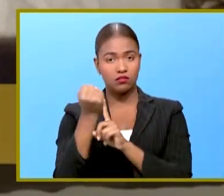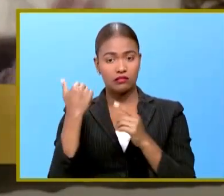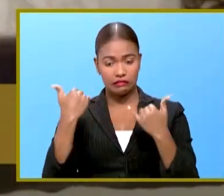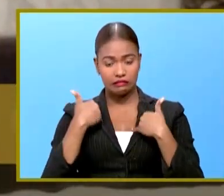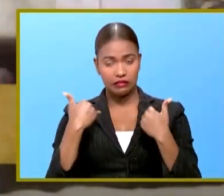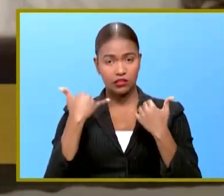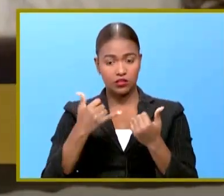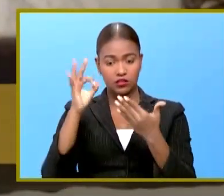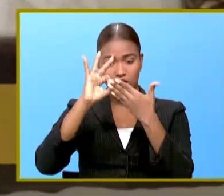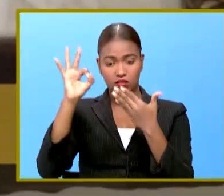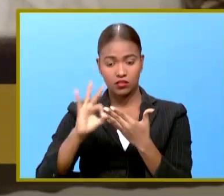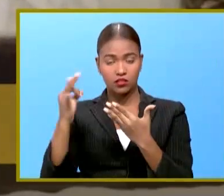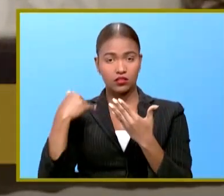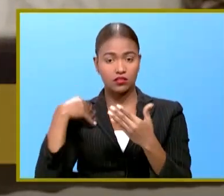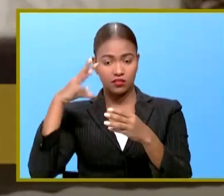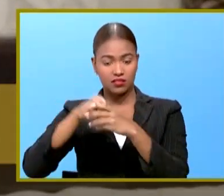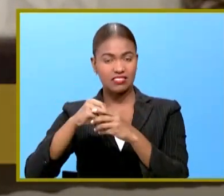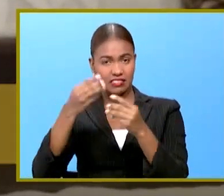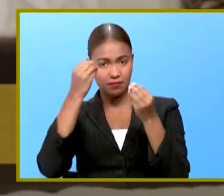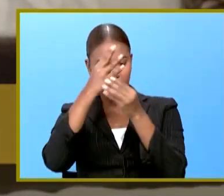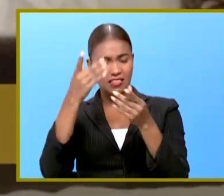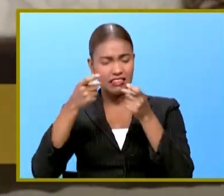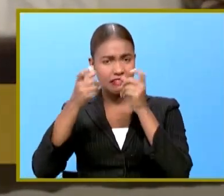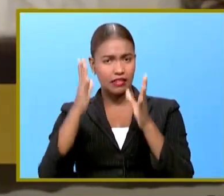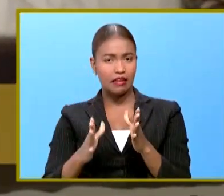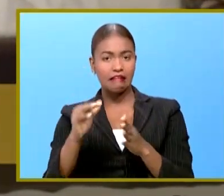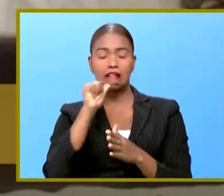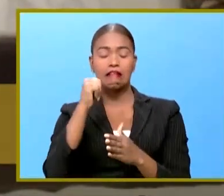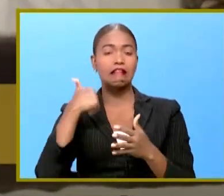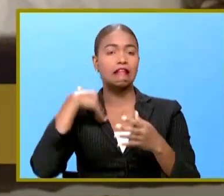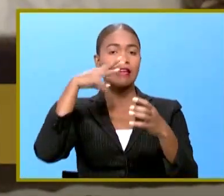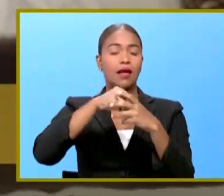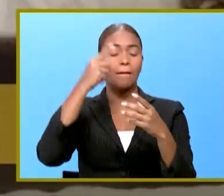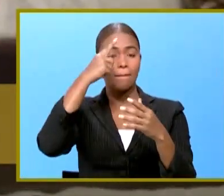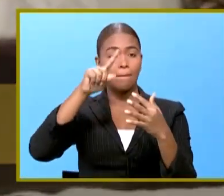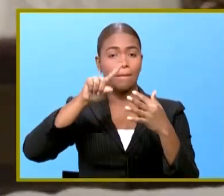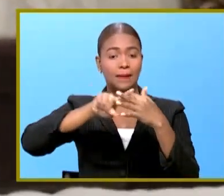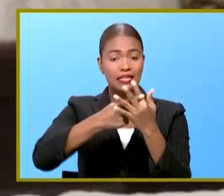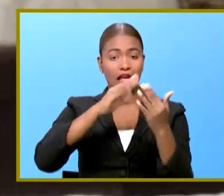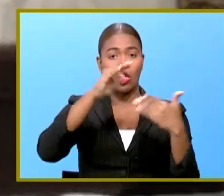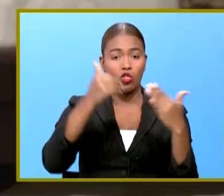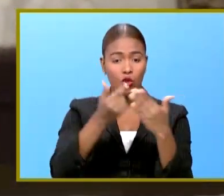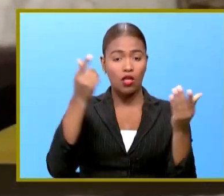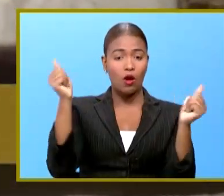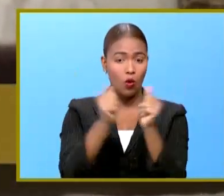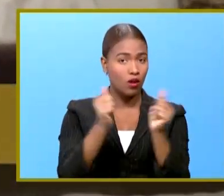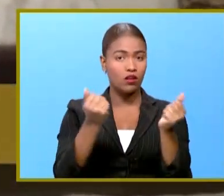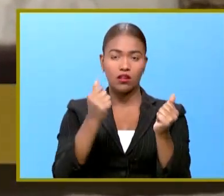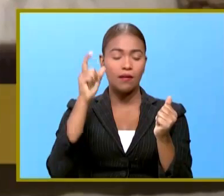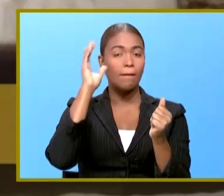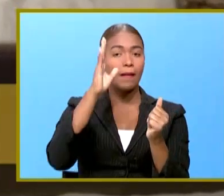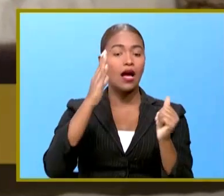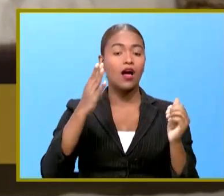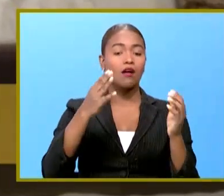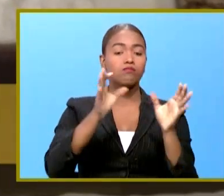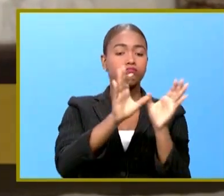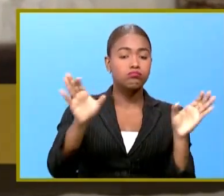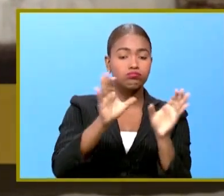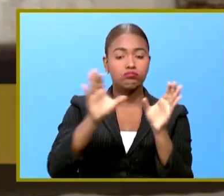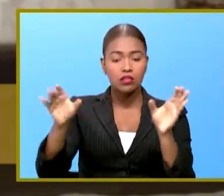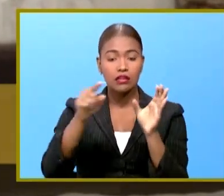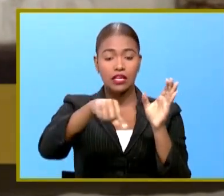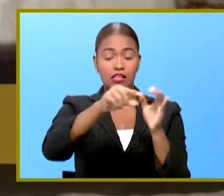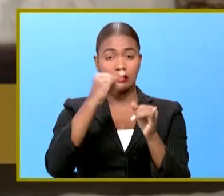está la auditoría, según nos informó el Contralor, no hay la capacidad para empezar todas al mismo tiempo, por lo tanto, se van a priorizar las